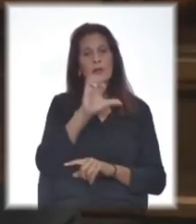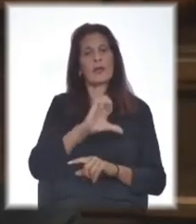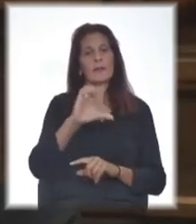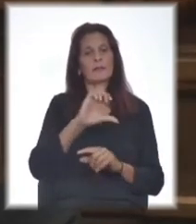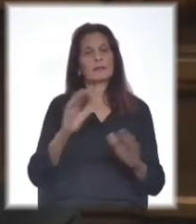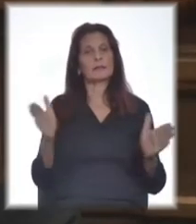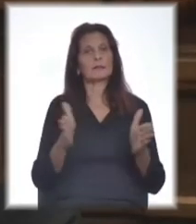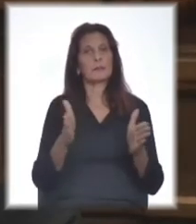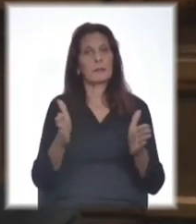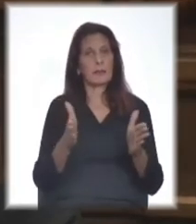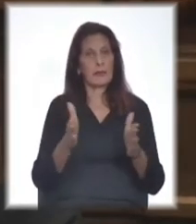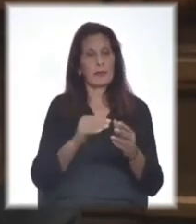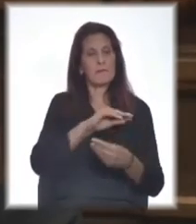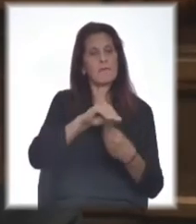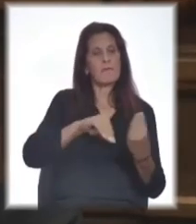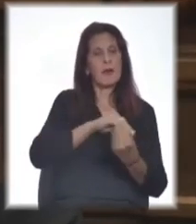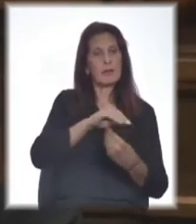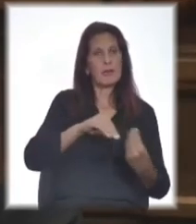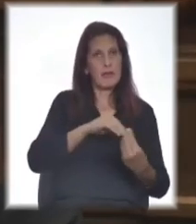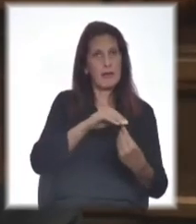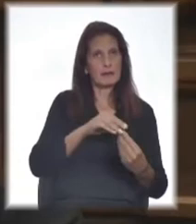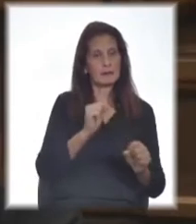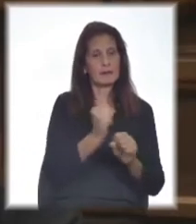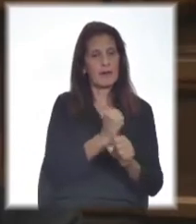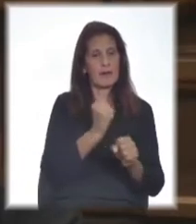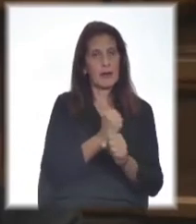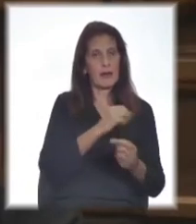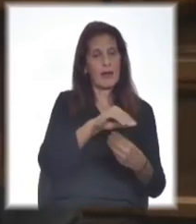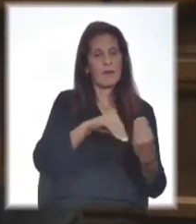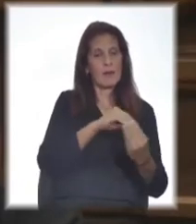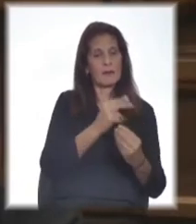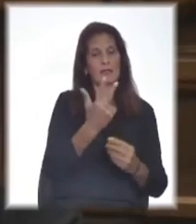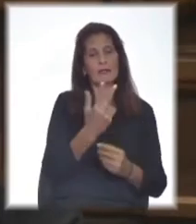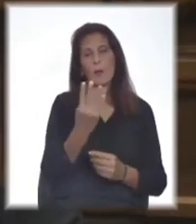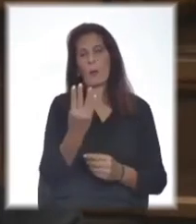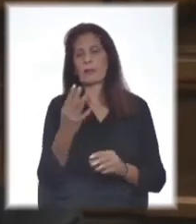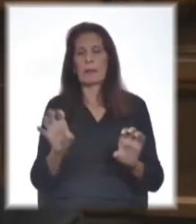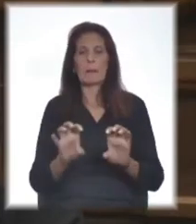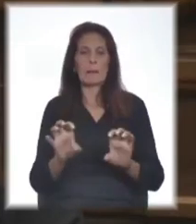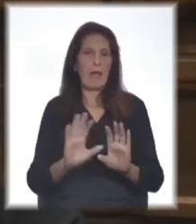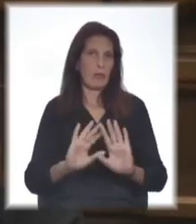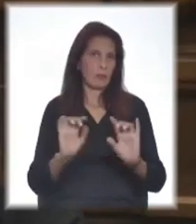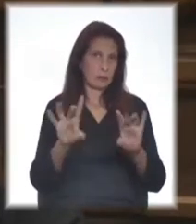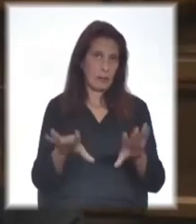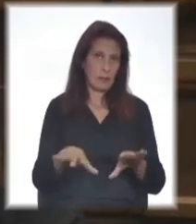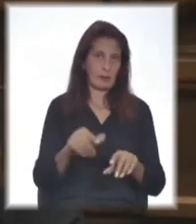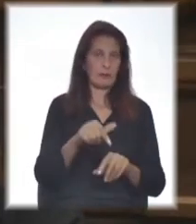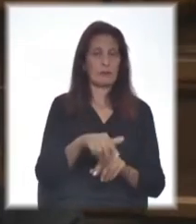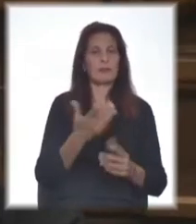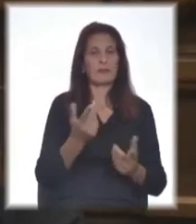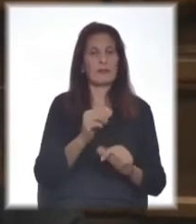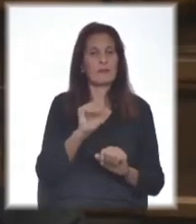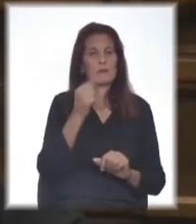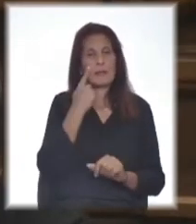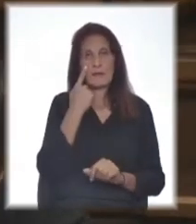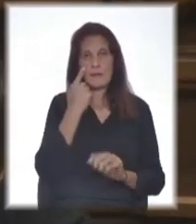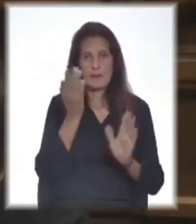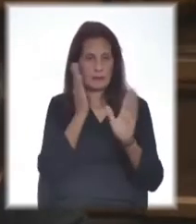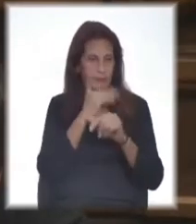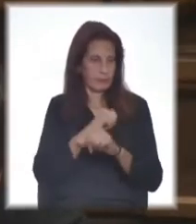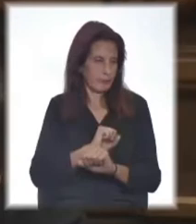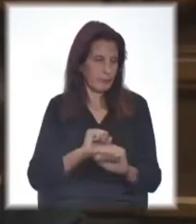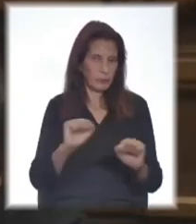pequeñas, generalmente familiares, donde trabajan la familia y 3 o 4 empleados. Es imposible que puedan sobrevivir en estas condiciones.